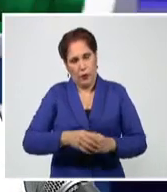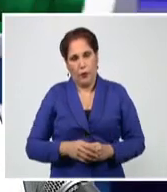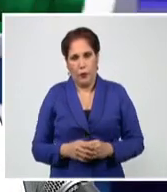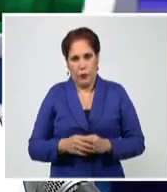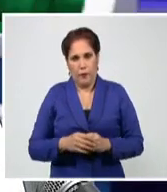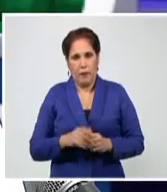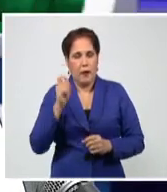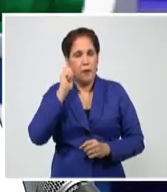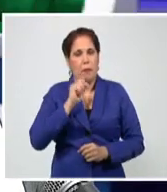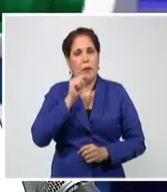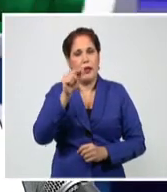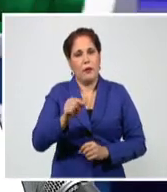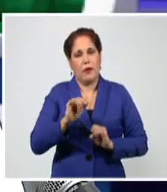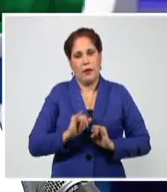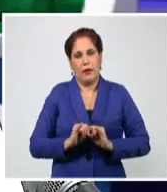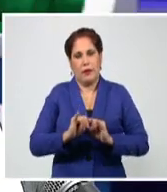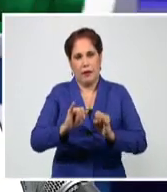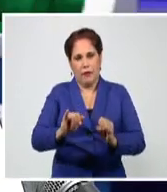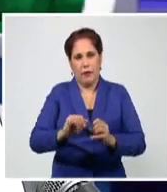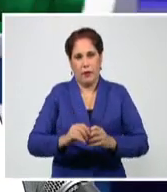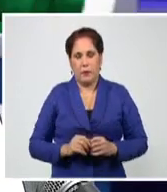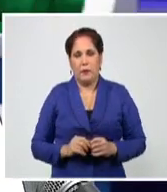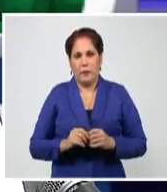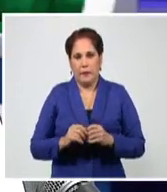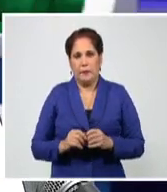Gisela García Rivero, Sistema Informativo de la Televisión Cubana.